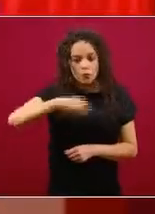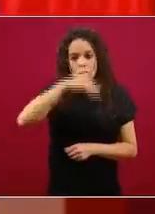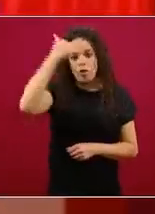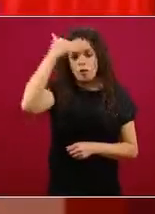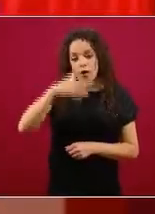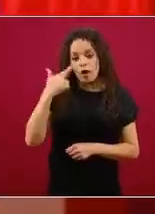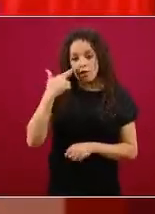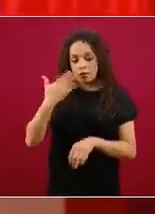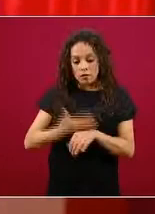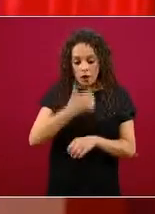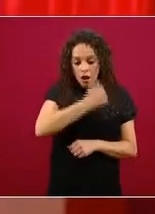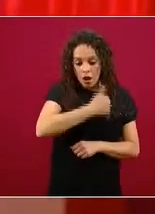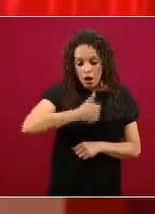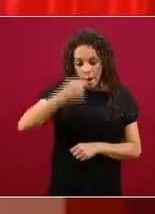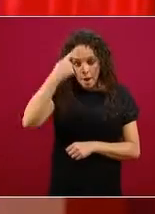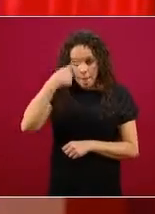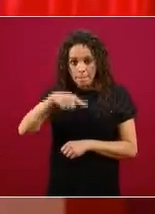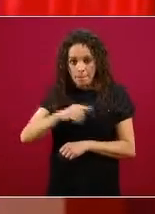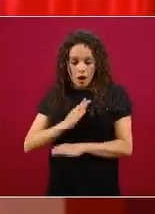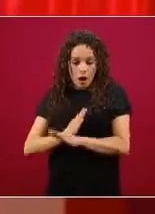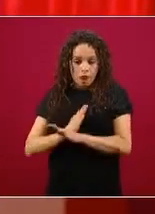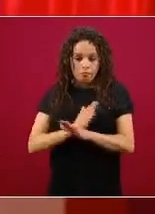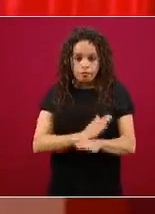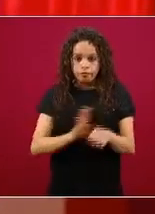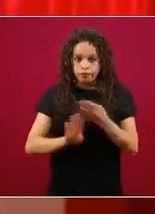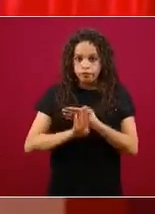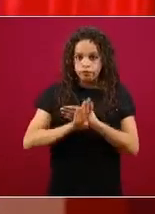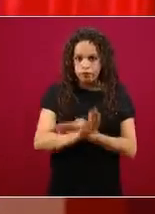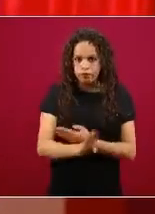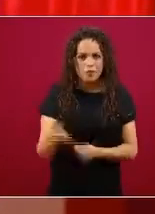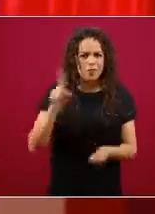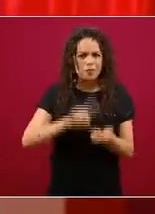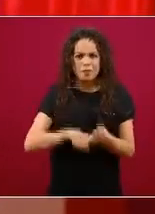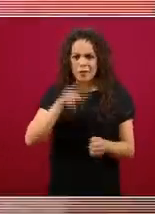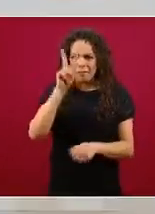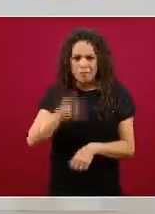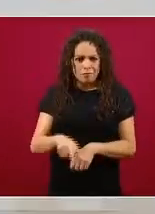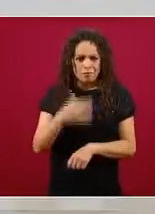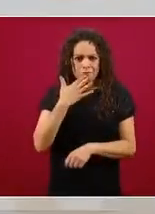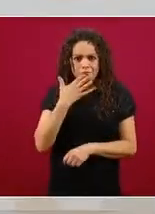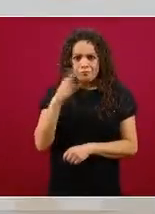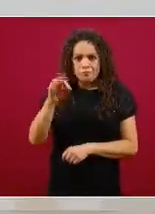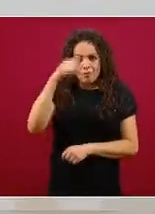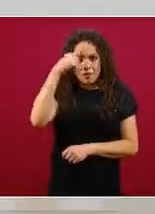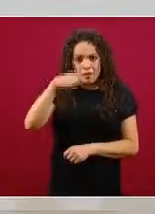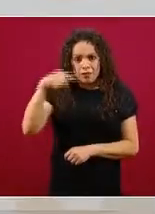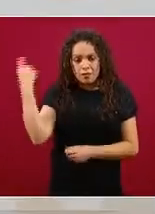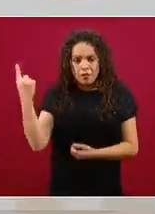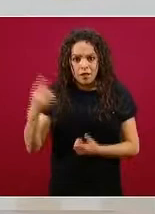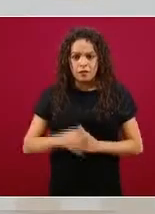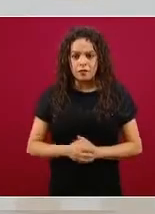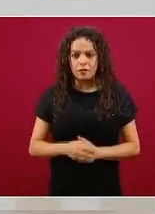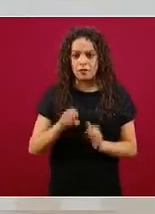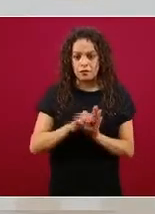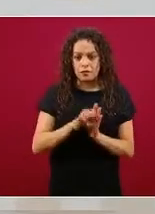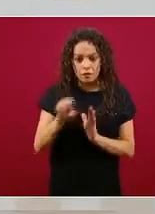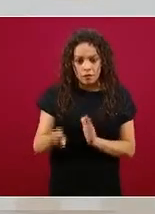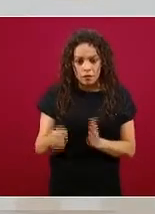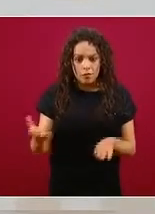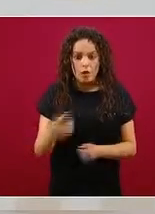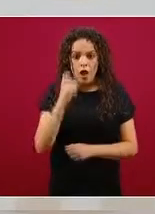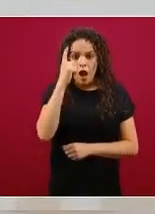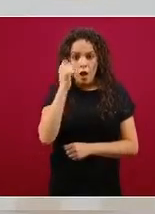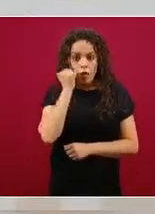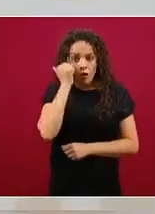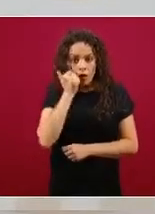para prevenir y son relativamente simples algunas dependen de recursos físicos como agua jabón